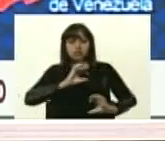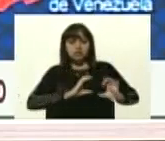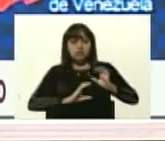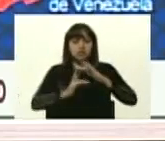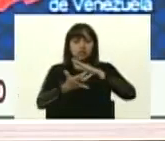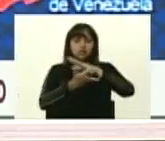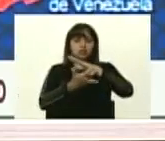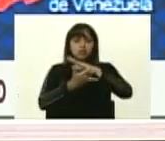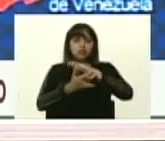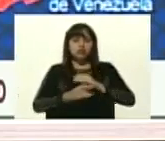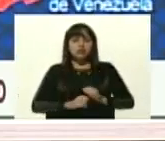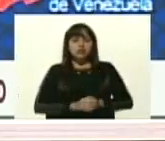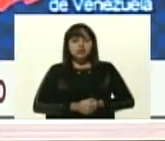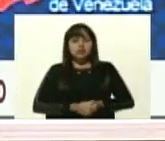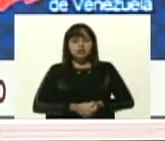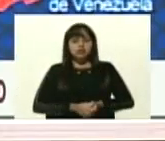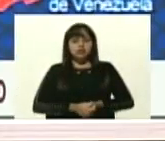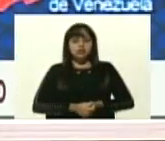Tecnología.